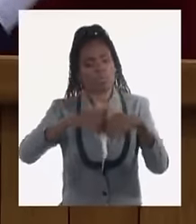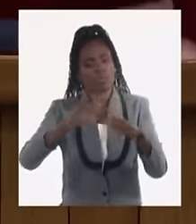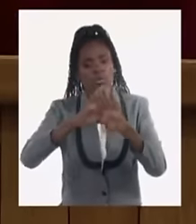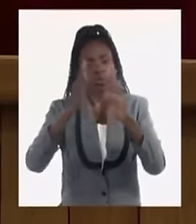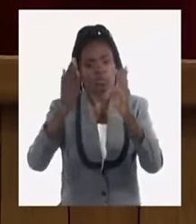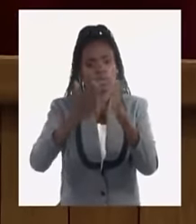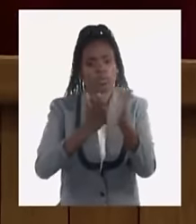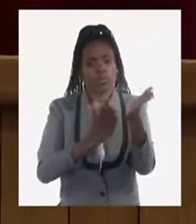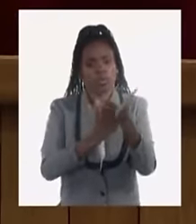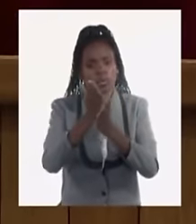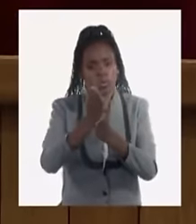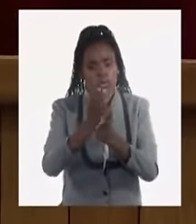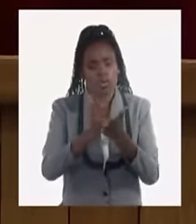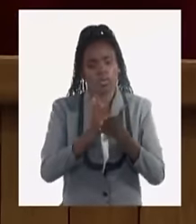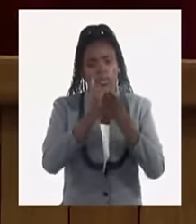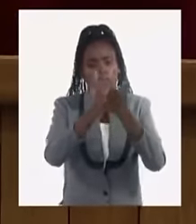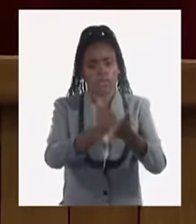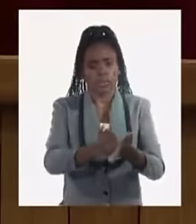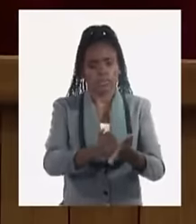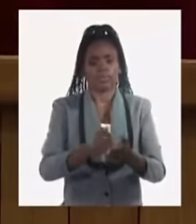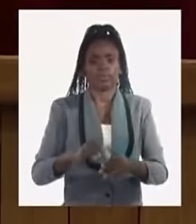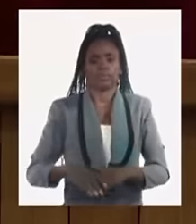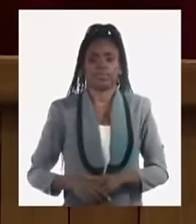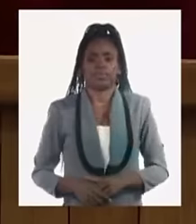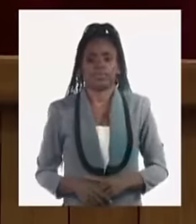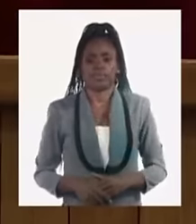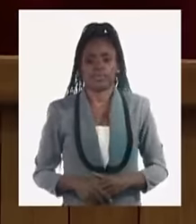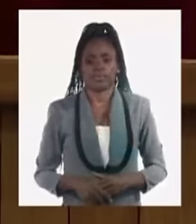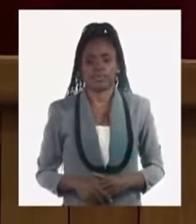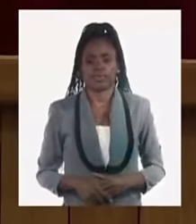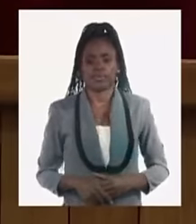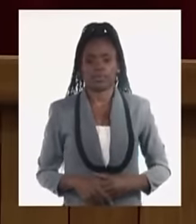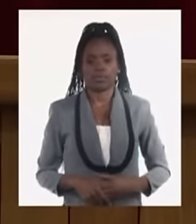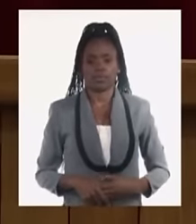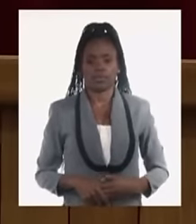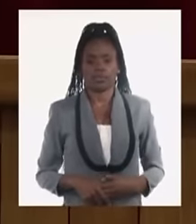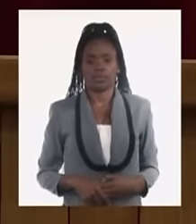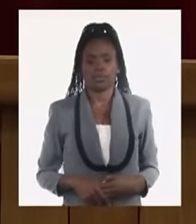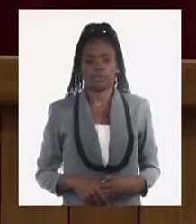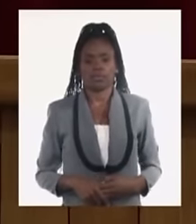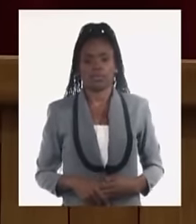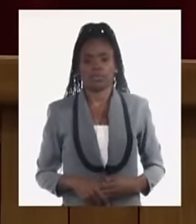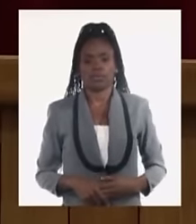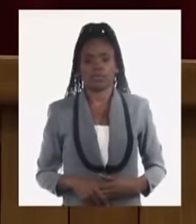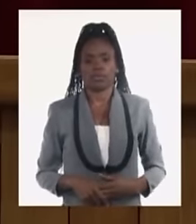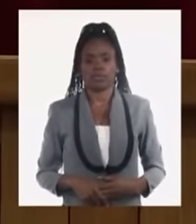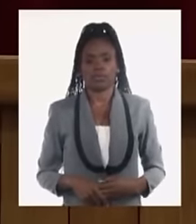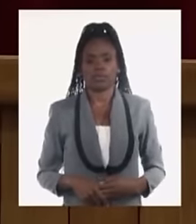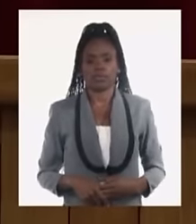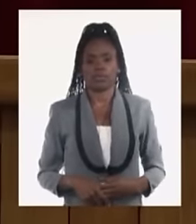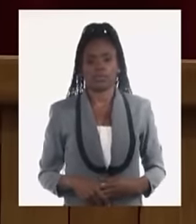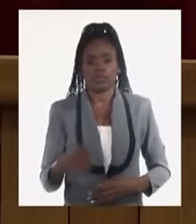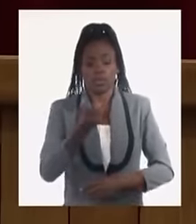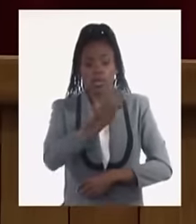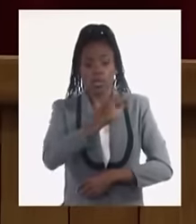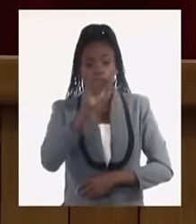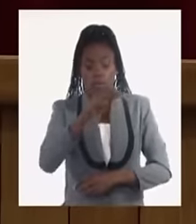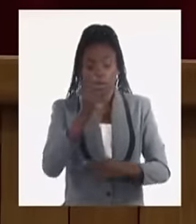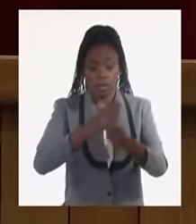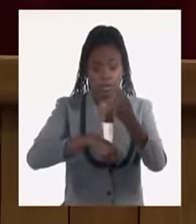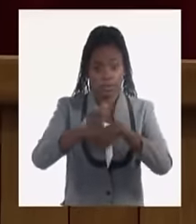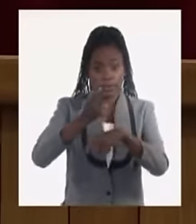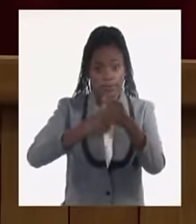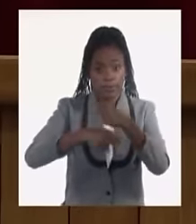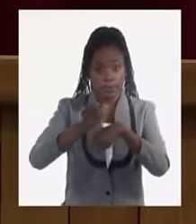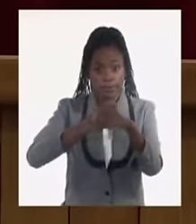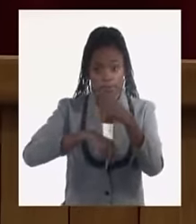seguimiento apoyo también a esos productores y lograr también que esa comercialización sea